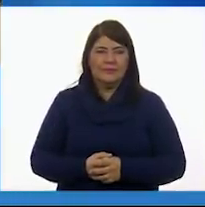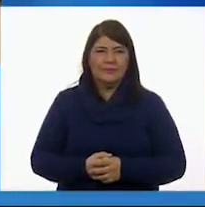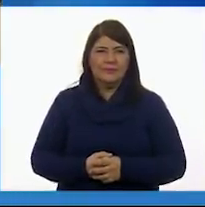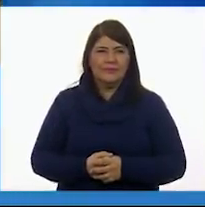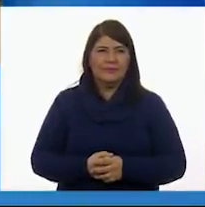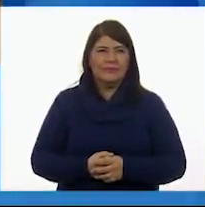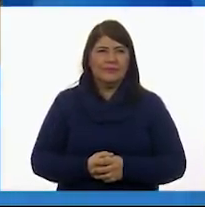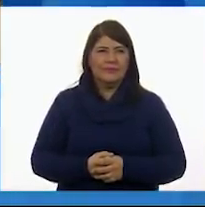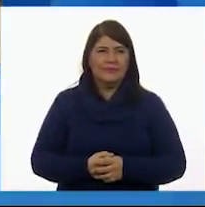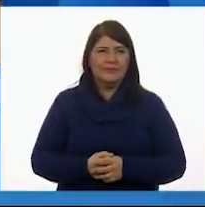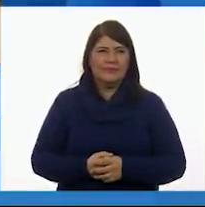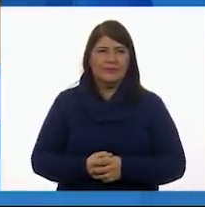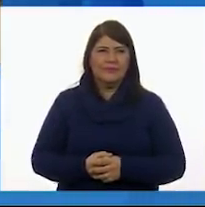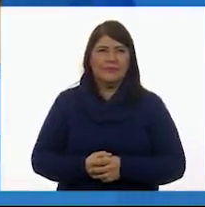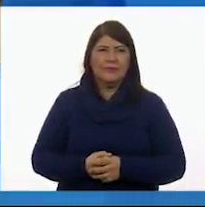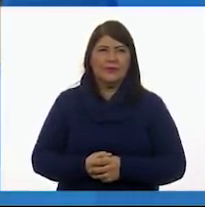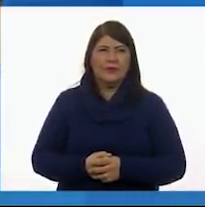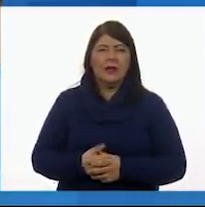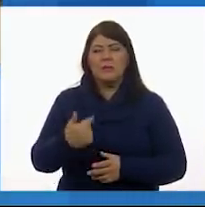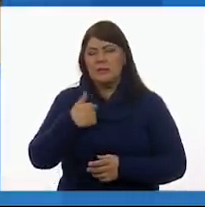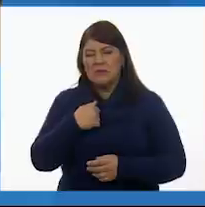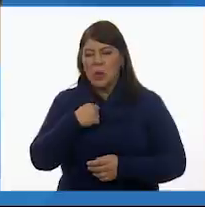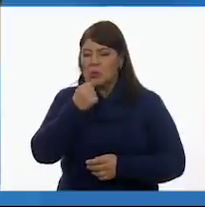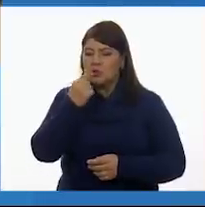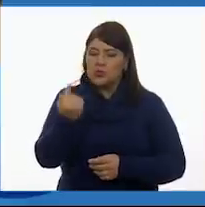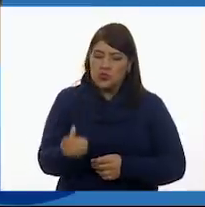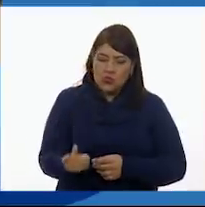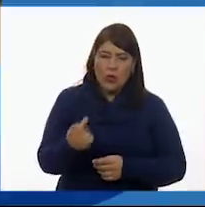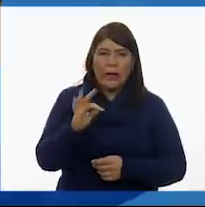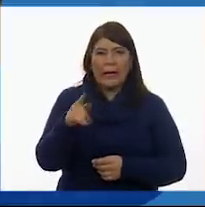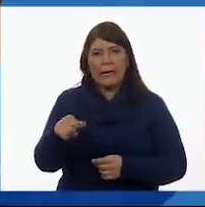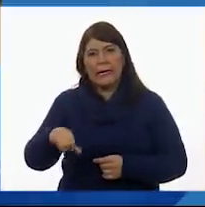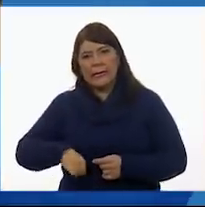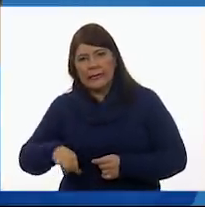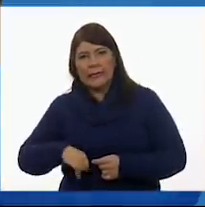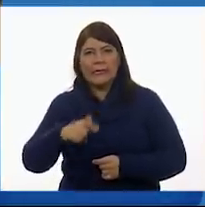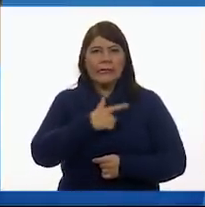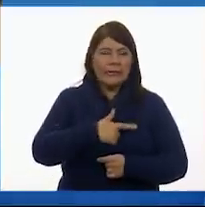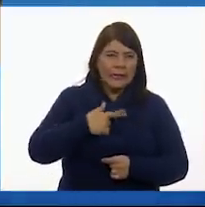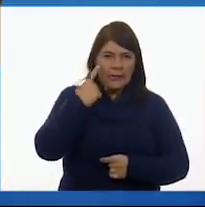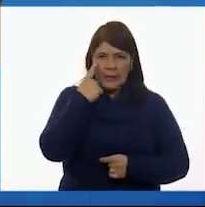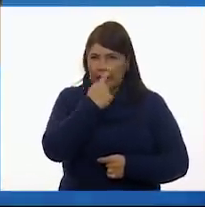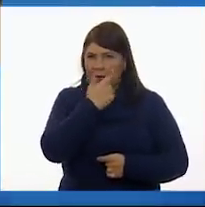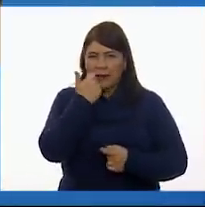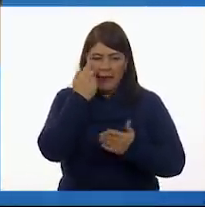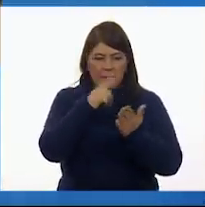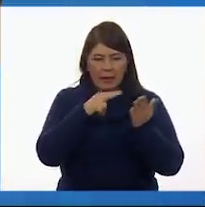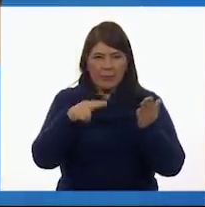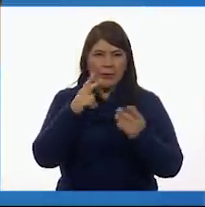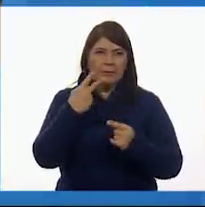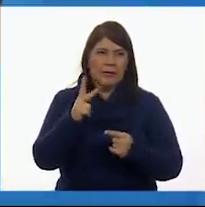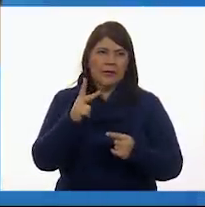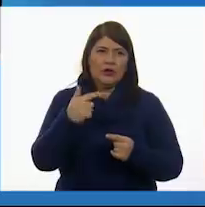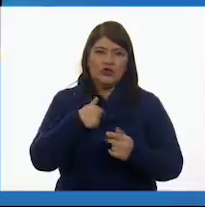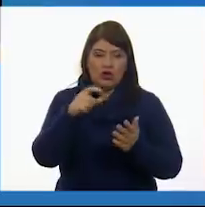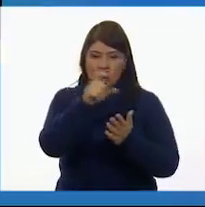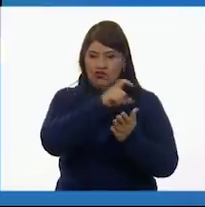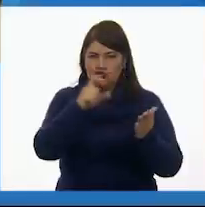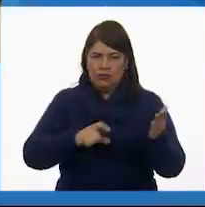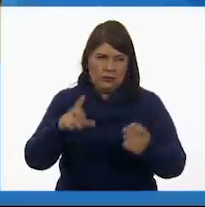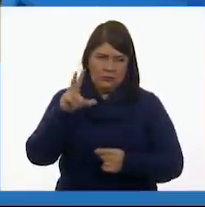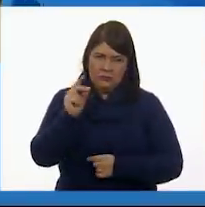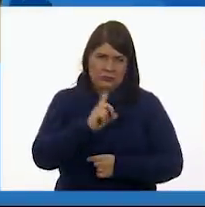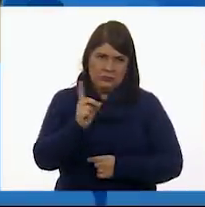Dice, pues mi niño está muy pequeño y le interesa, le gusta, quiere pintar. Pero pues no, no le voy a dar aerosol, ¿no?